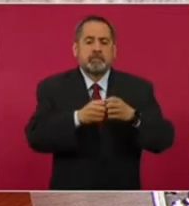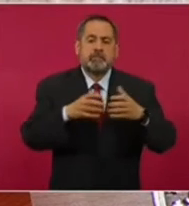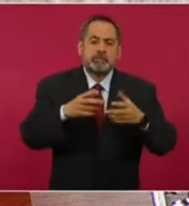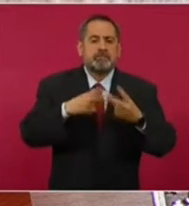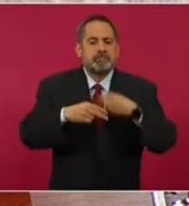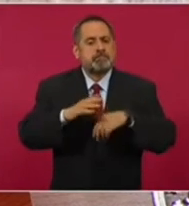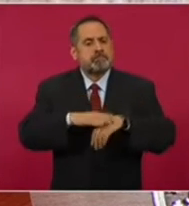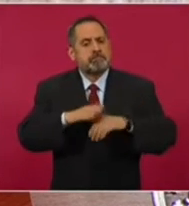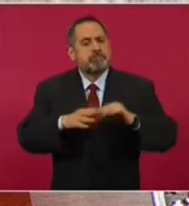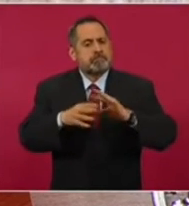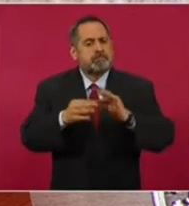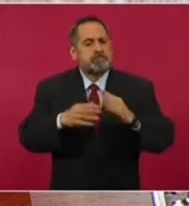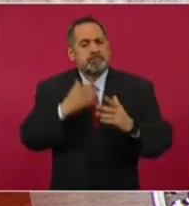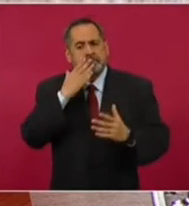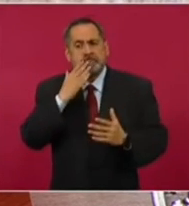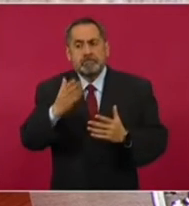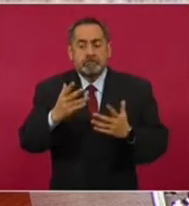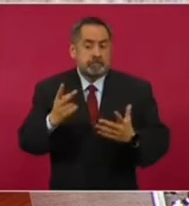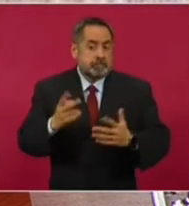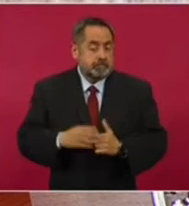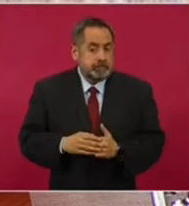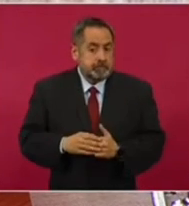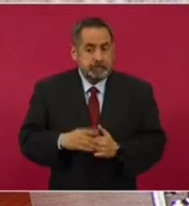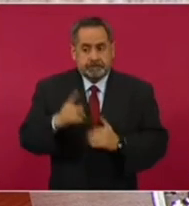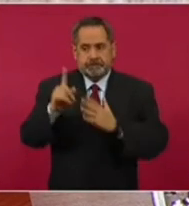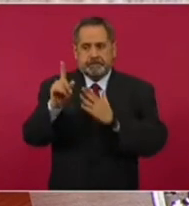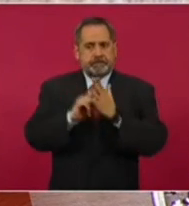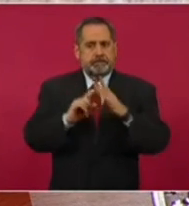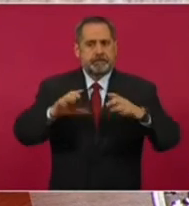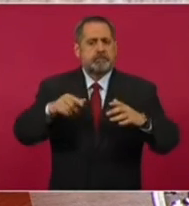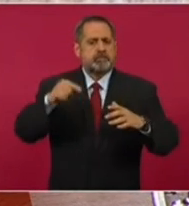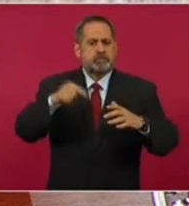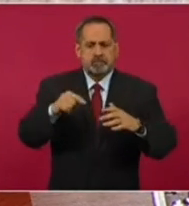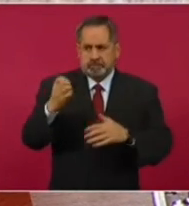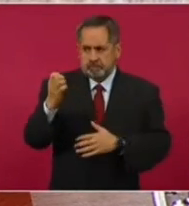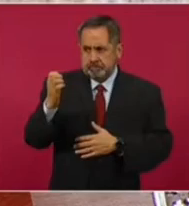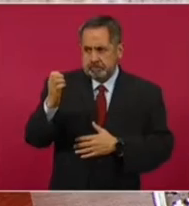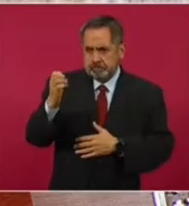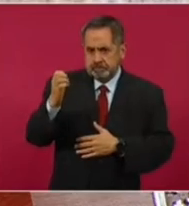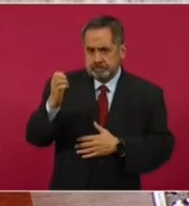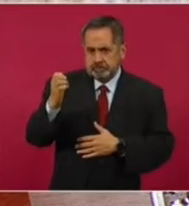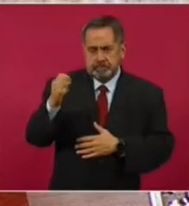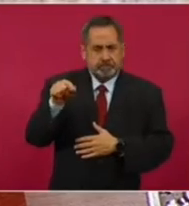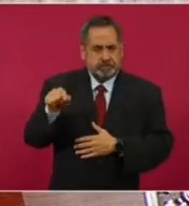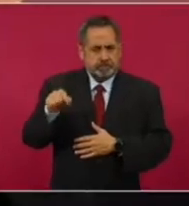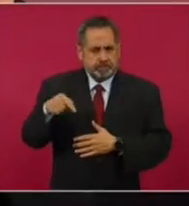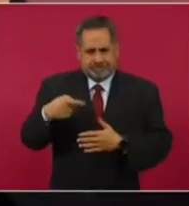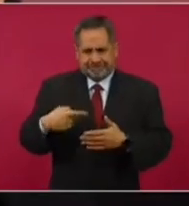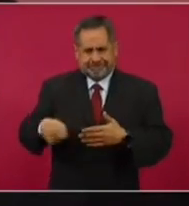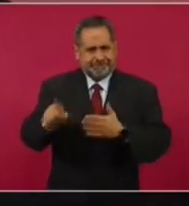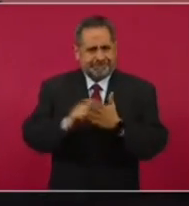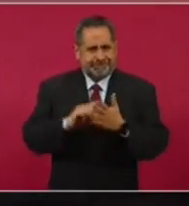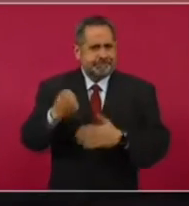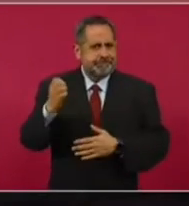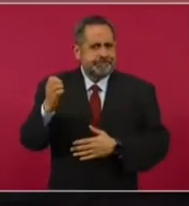en el mes de enero, este mes